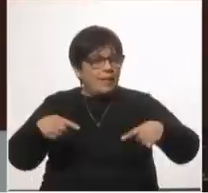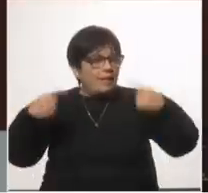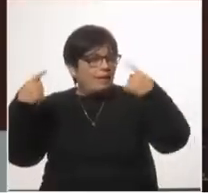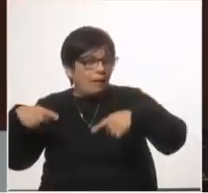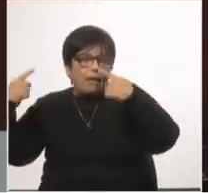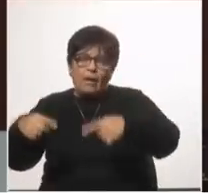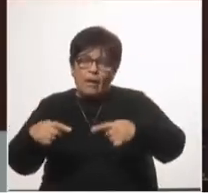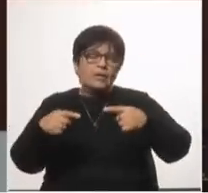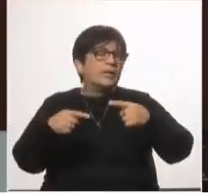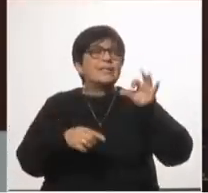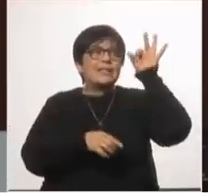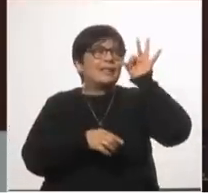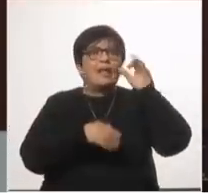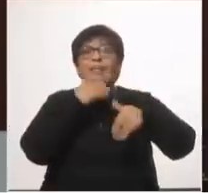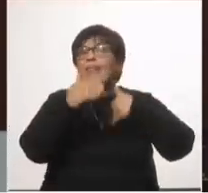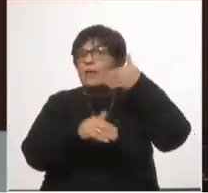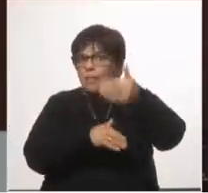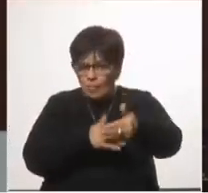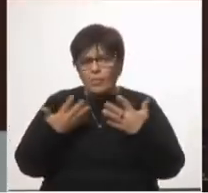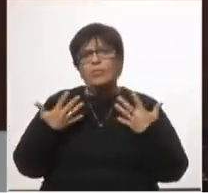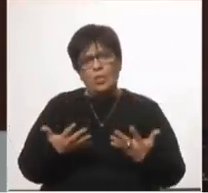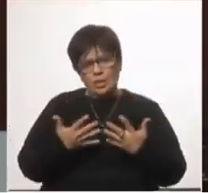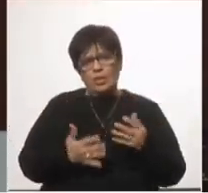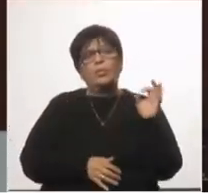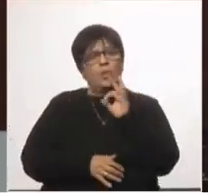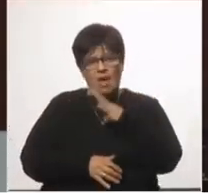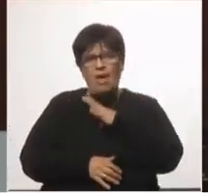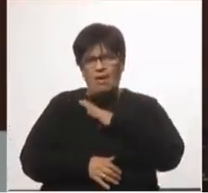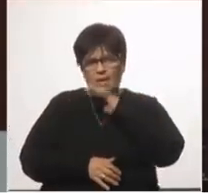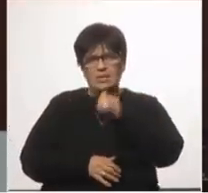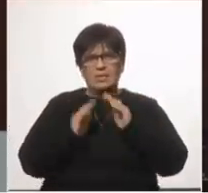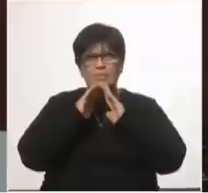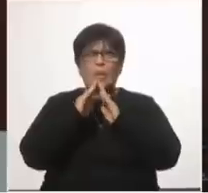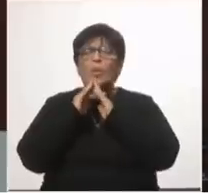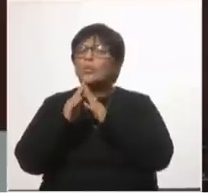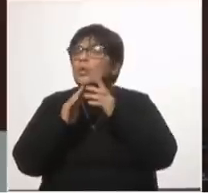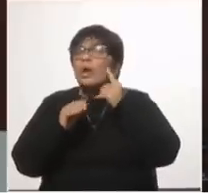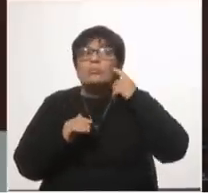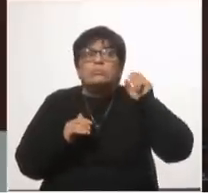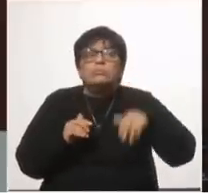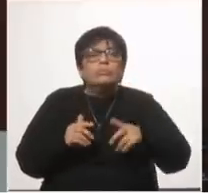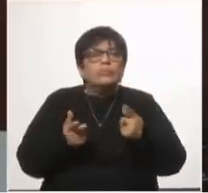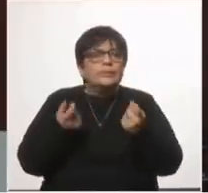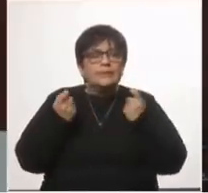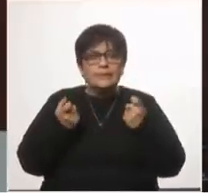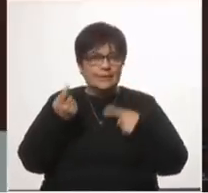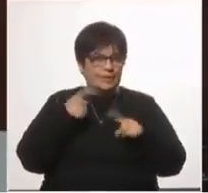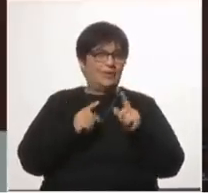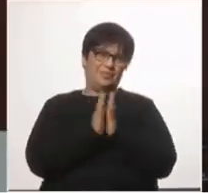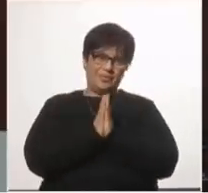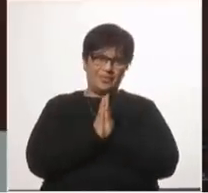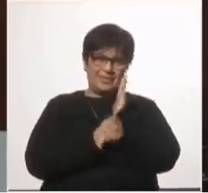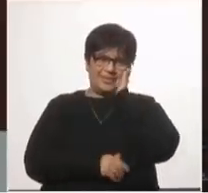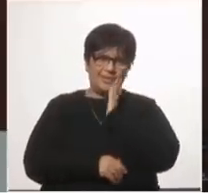a los legisladores por lo que van a tener oportunidades de hacer las preguntas que consideren pertinentes por lo que les